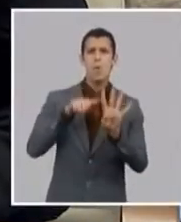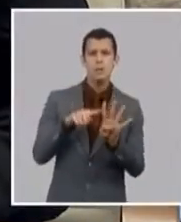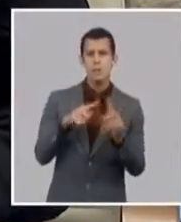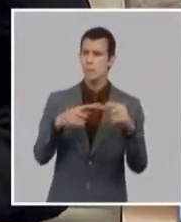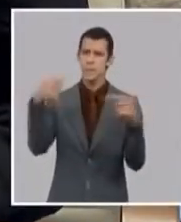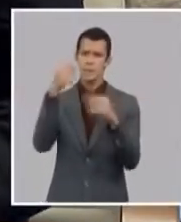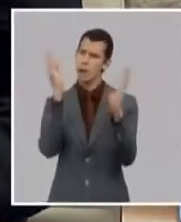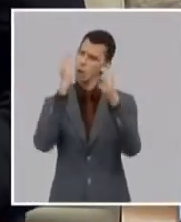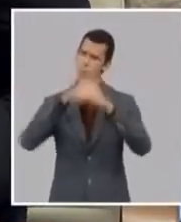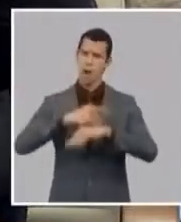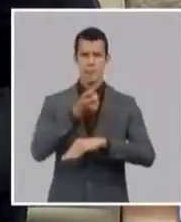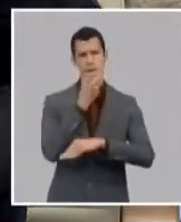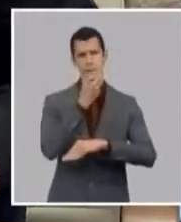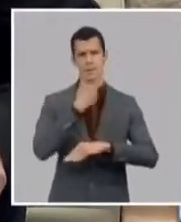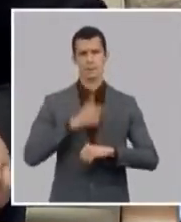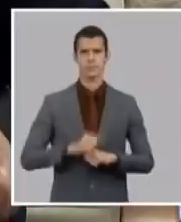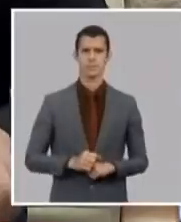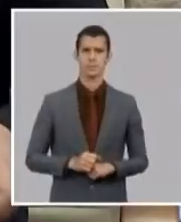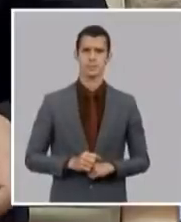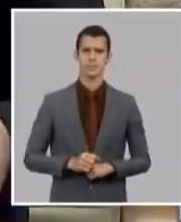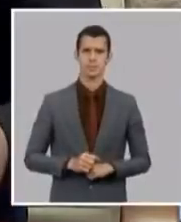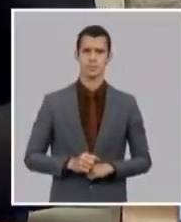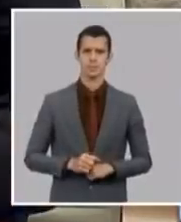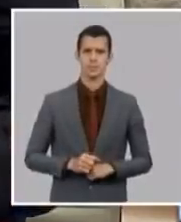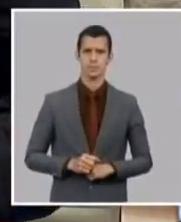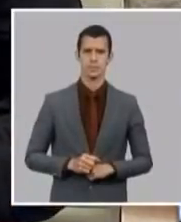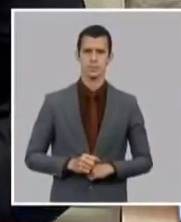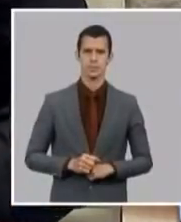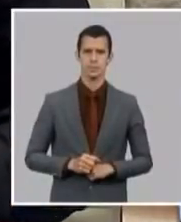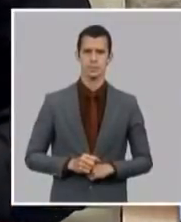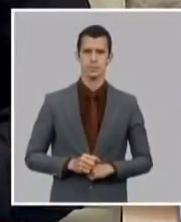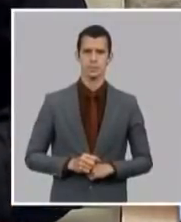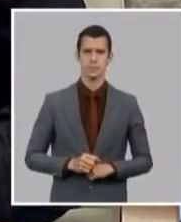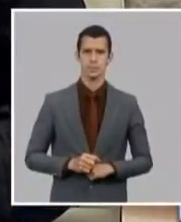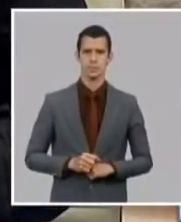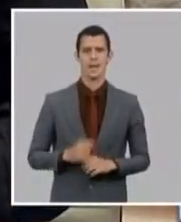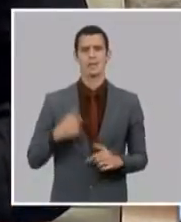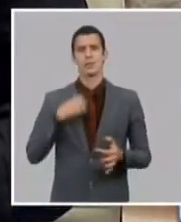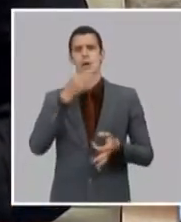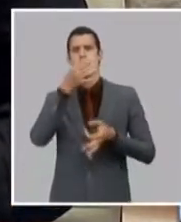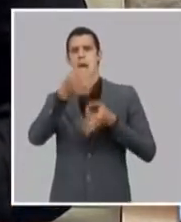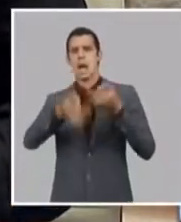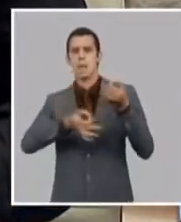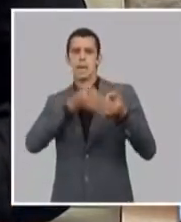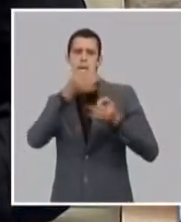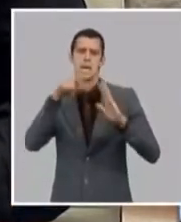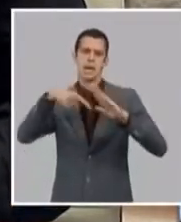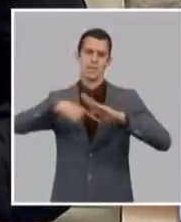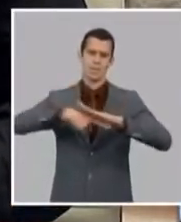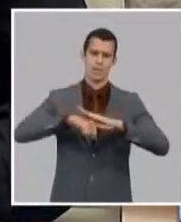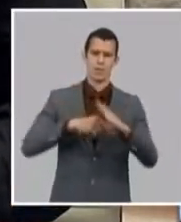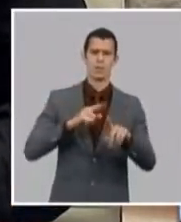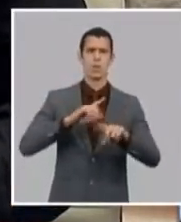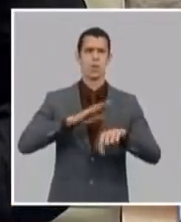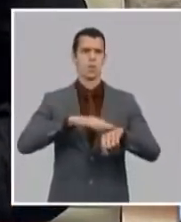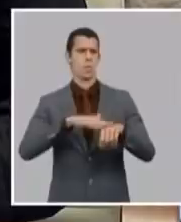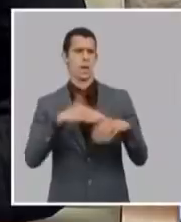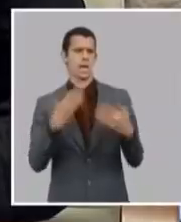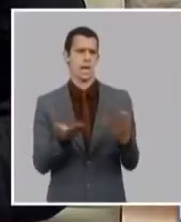complejidades y bueno no voy a expresar aquí las causas que no solamente